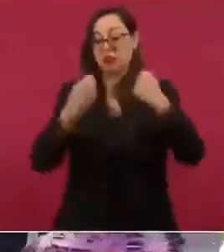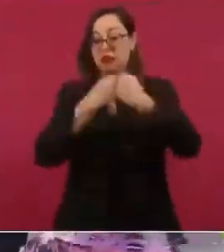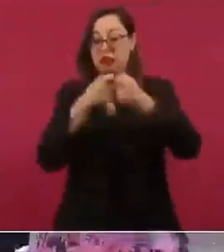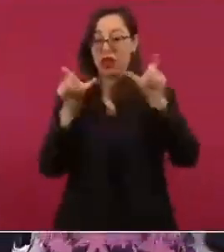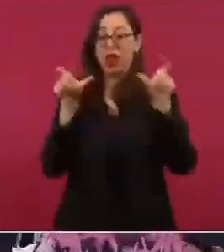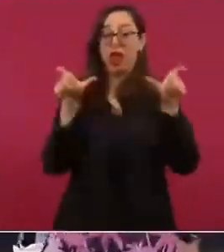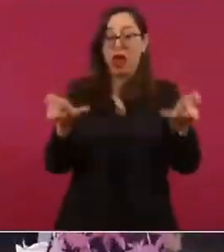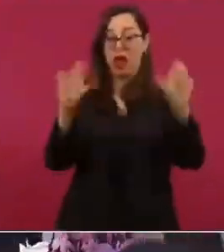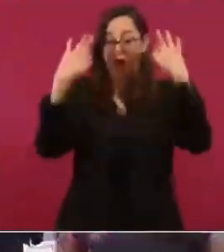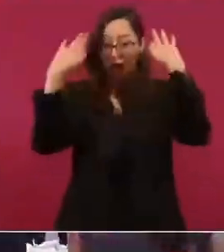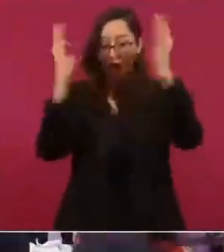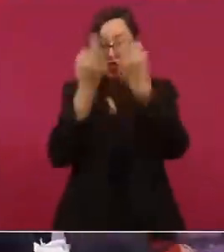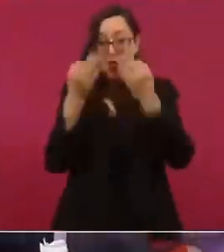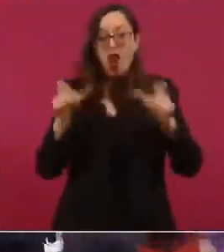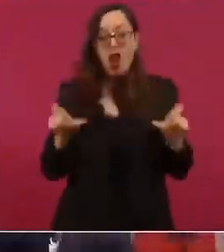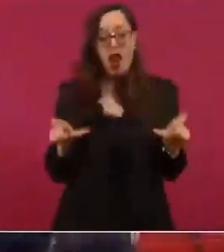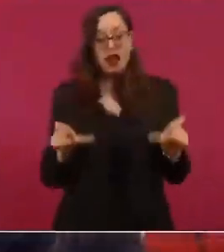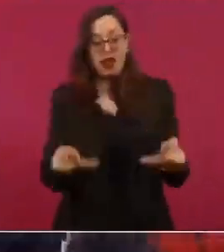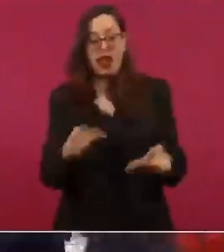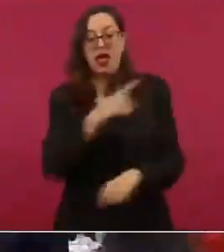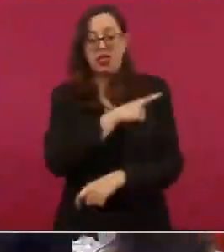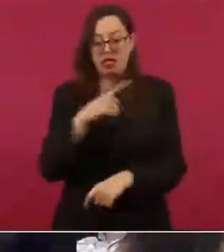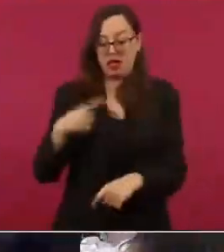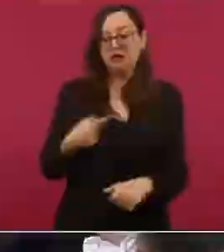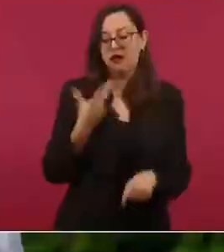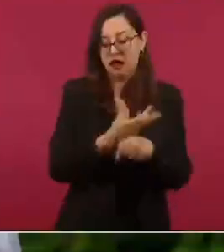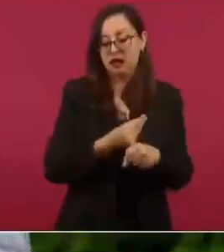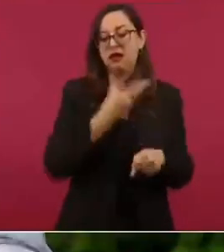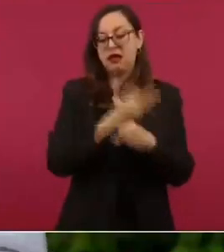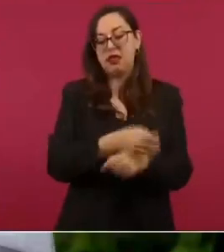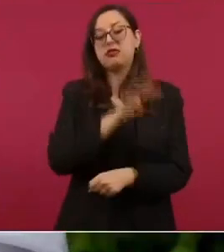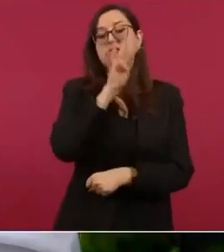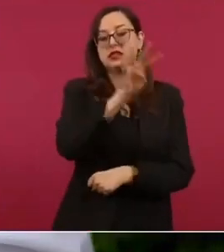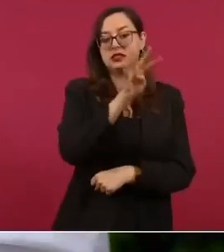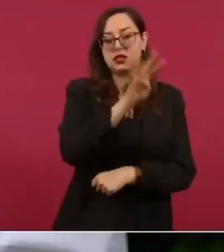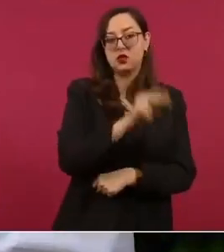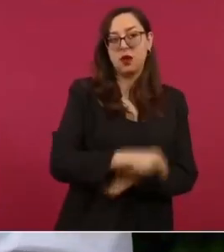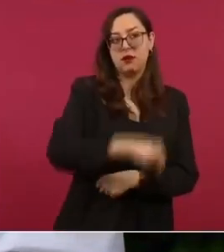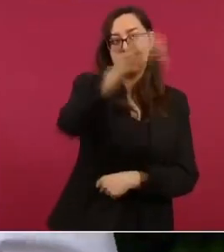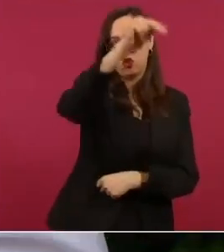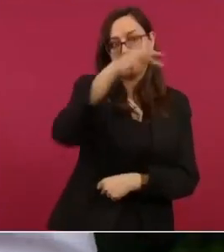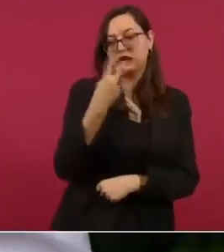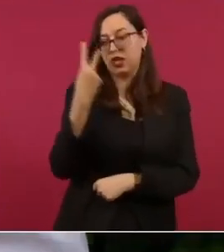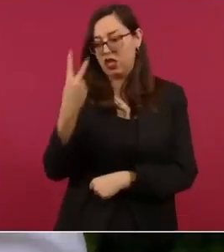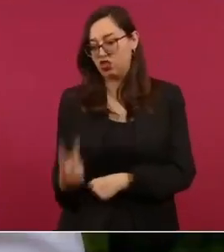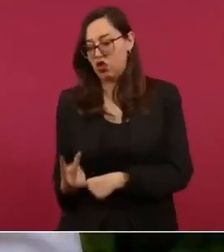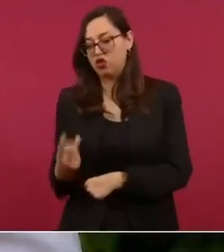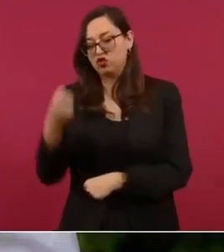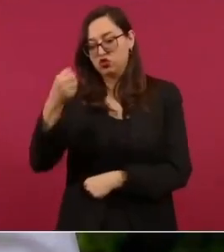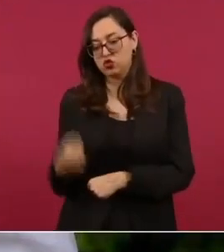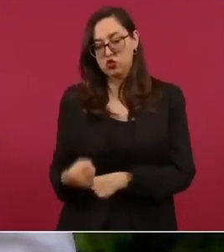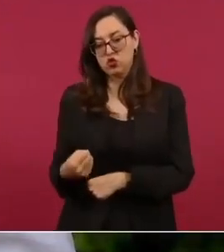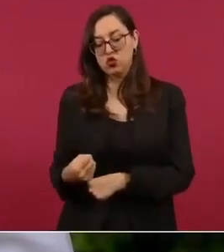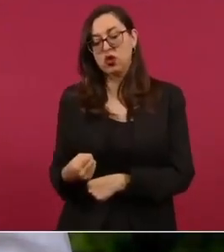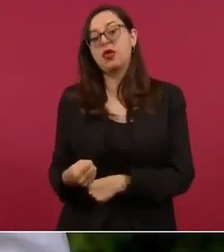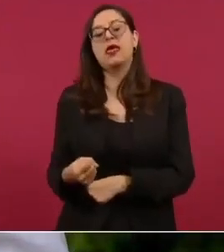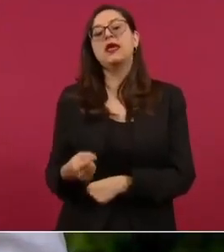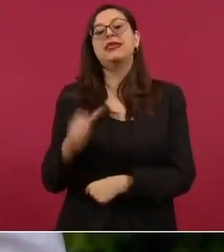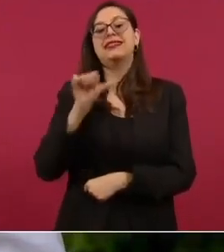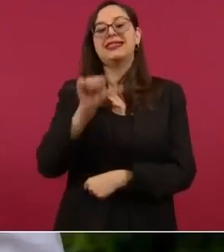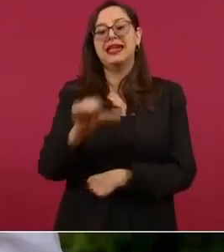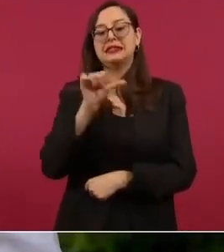se incluye a 19 de la frontera norte dos en la frontera sur y 16 portuarias